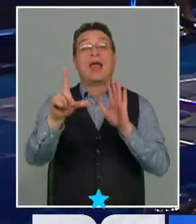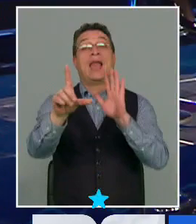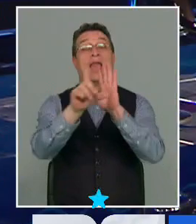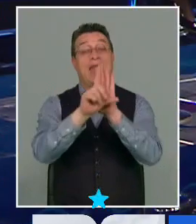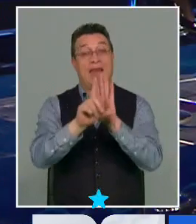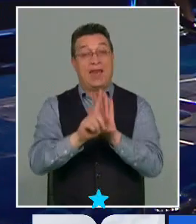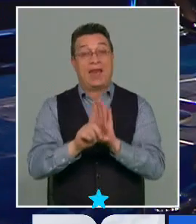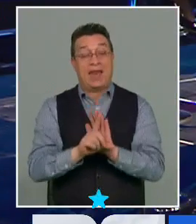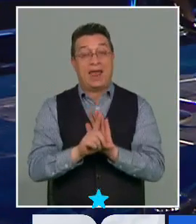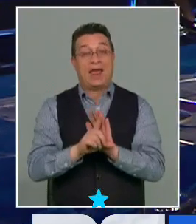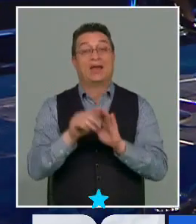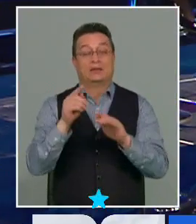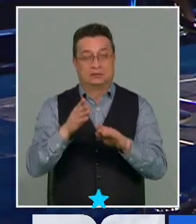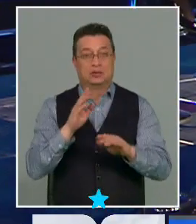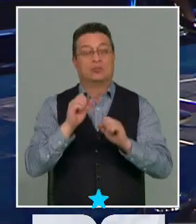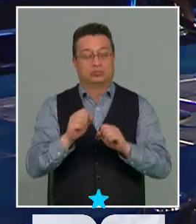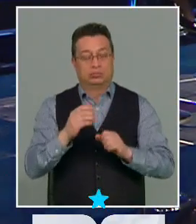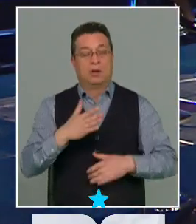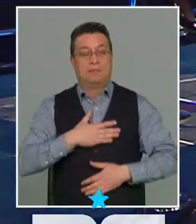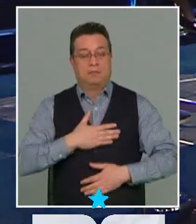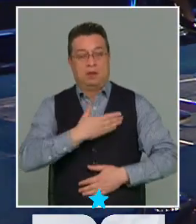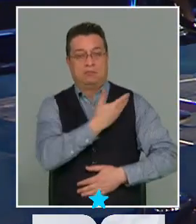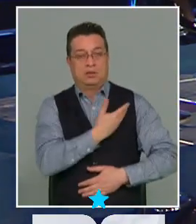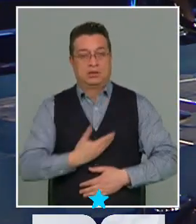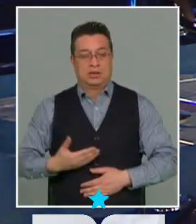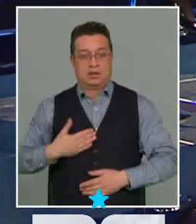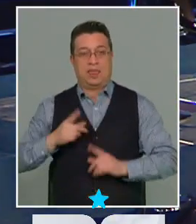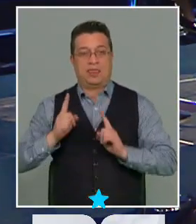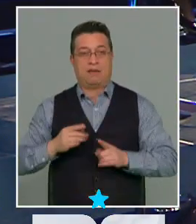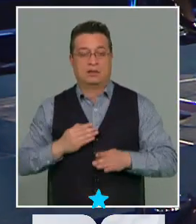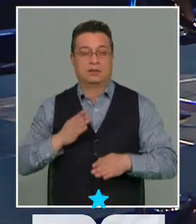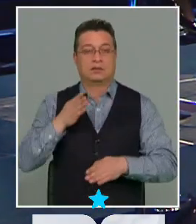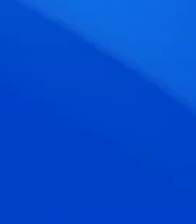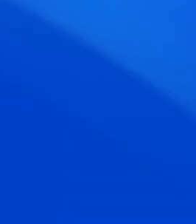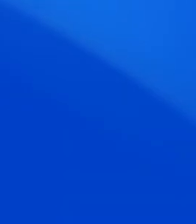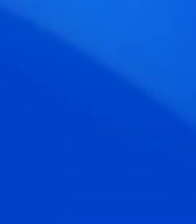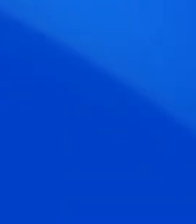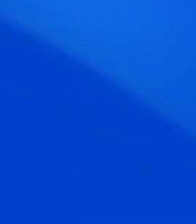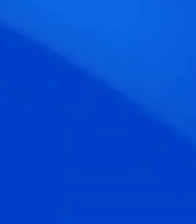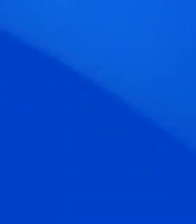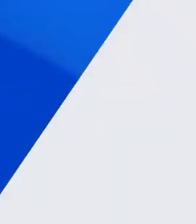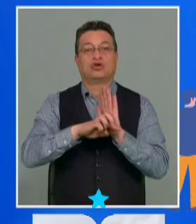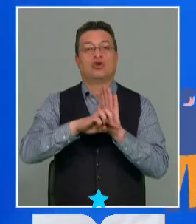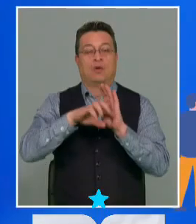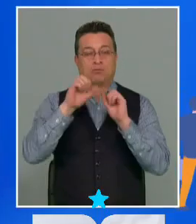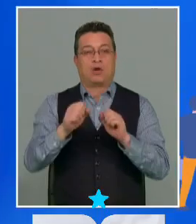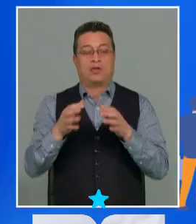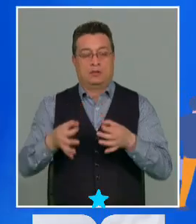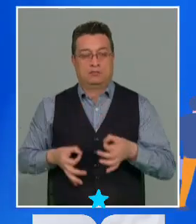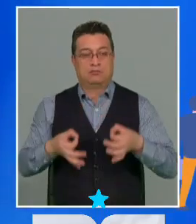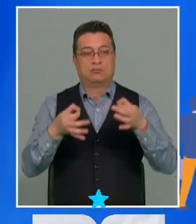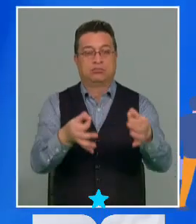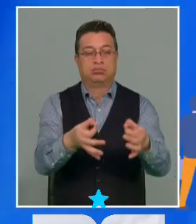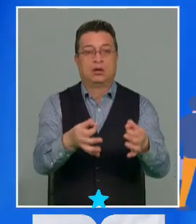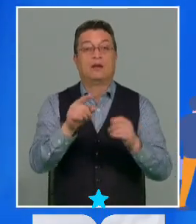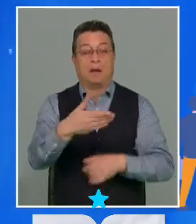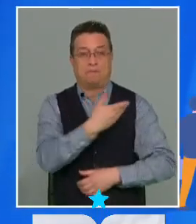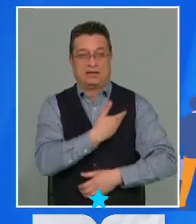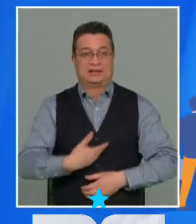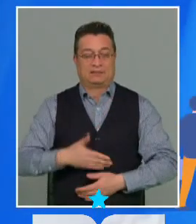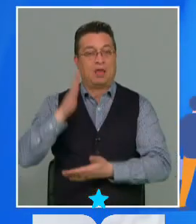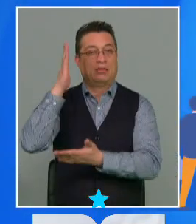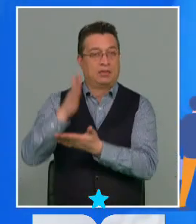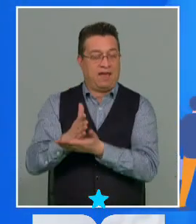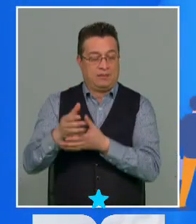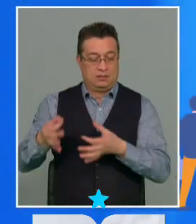leyes de concurrencia presidencial. Este es un tema también relevante en términos de cuáles son los proyectos que puede presentar el Ejecutivo. Son leyes de concurrencia presidencial